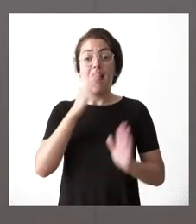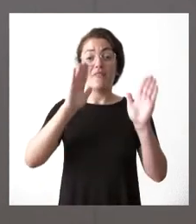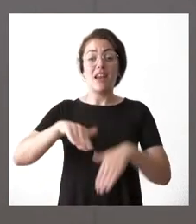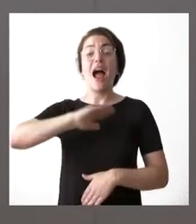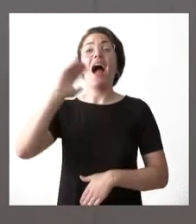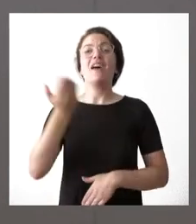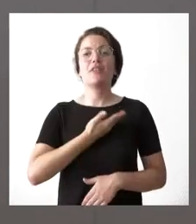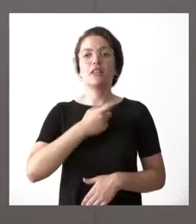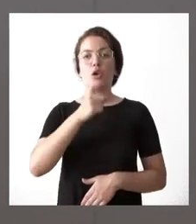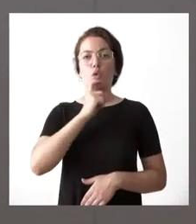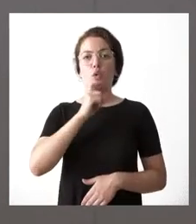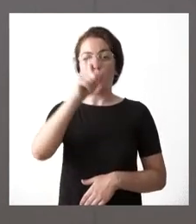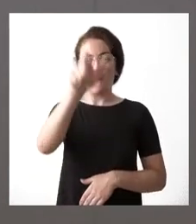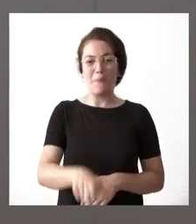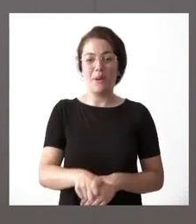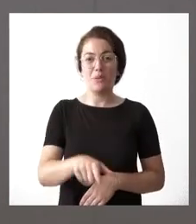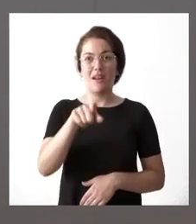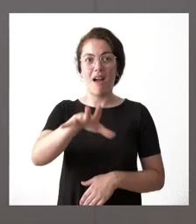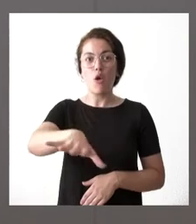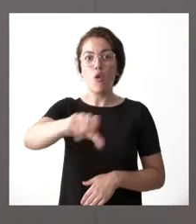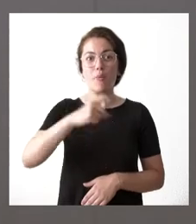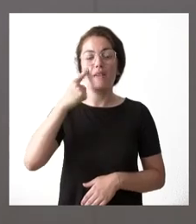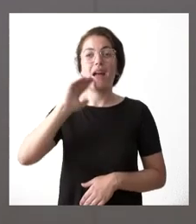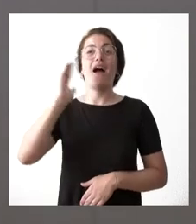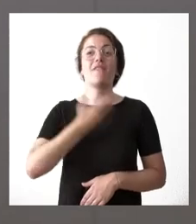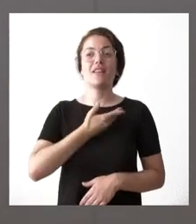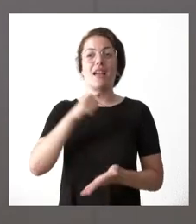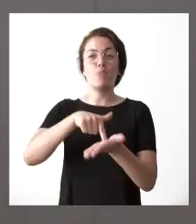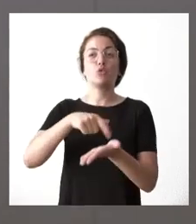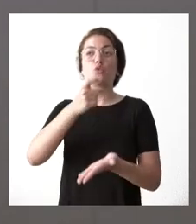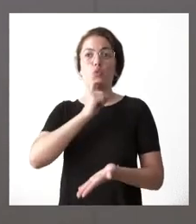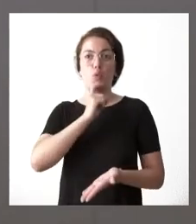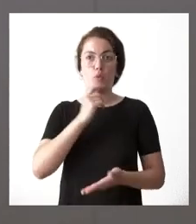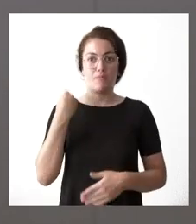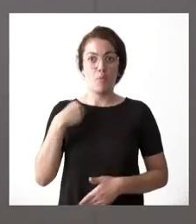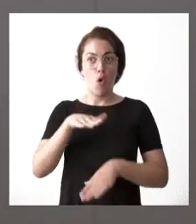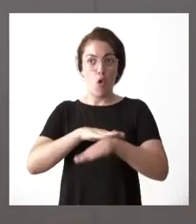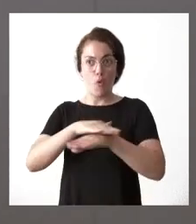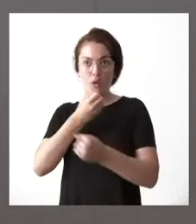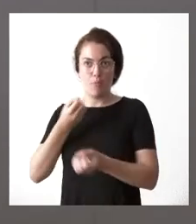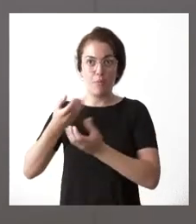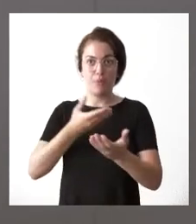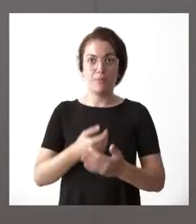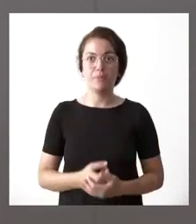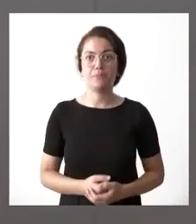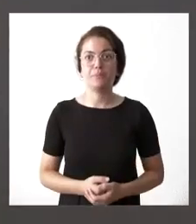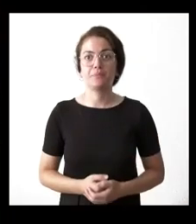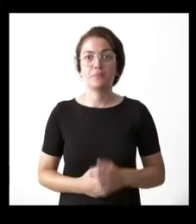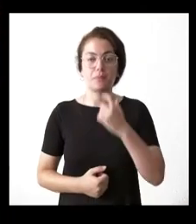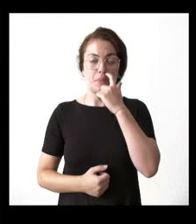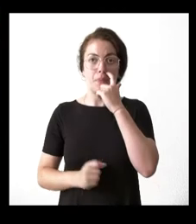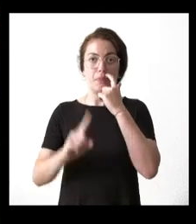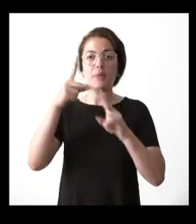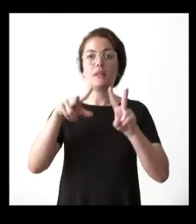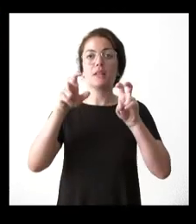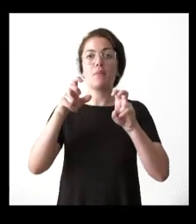incremento de los impuestos que ha anunciado el gobierno de España sí dos cuestiones la primera sobre el diálogo social el consejero